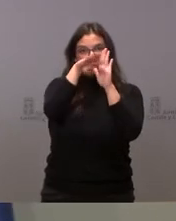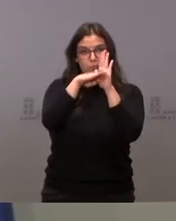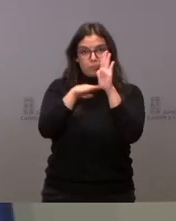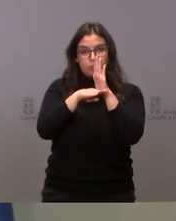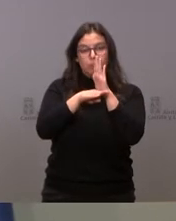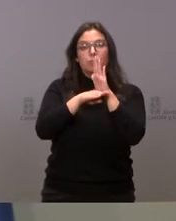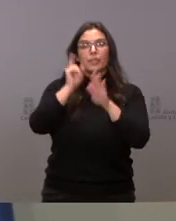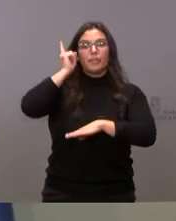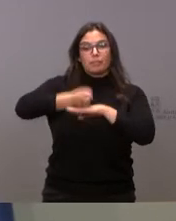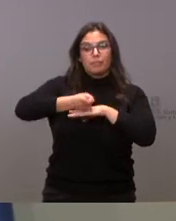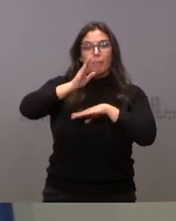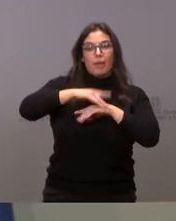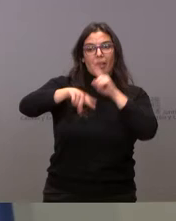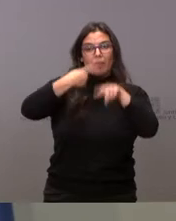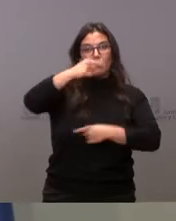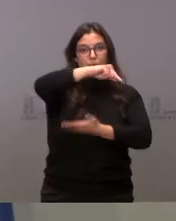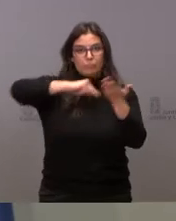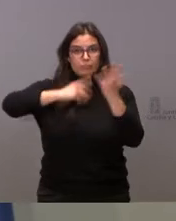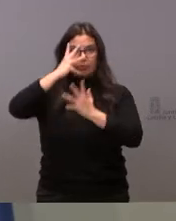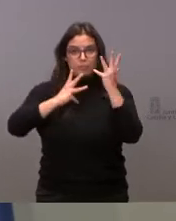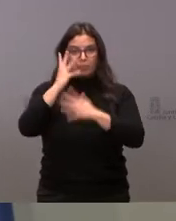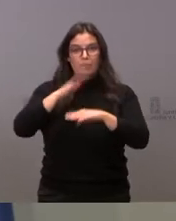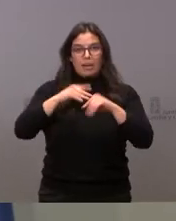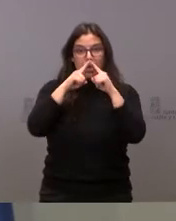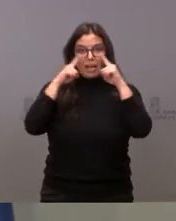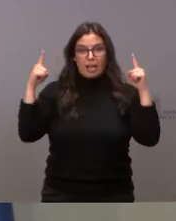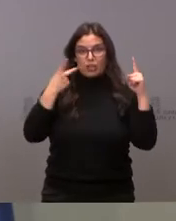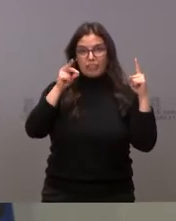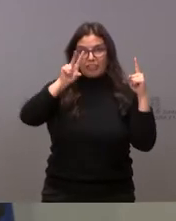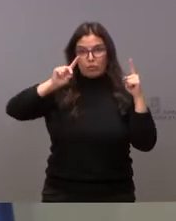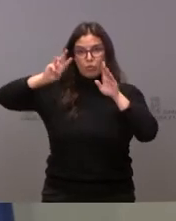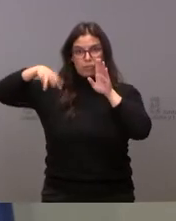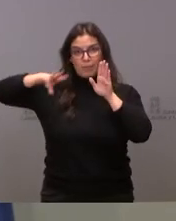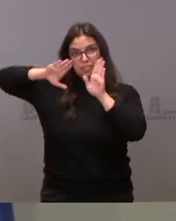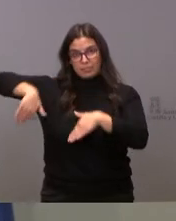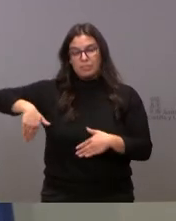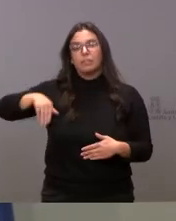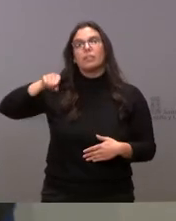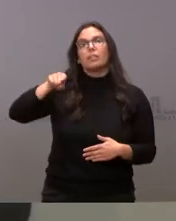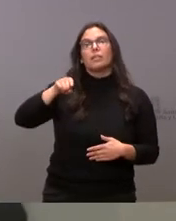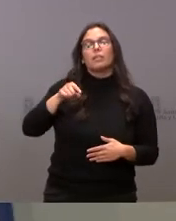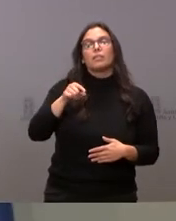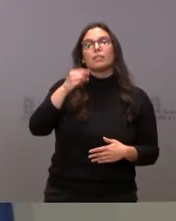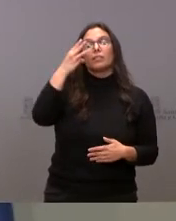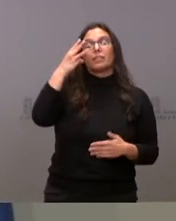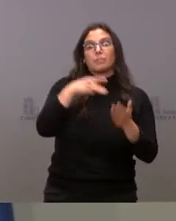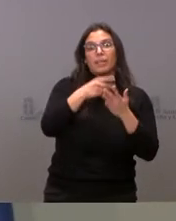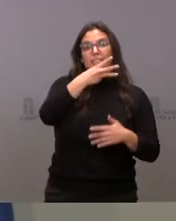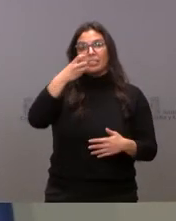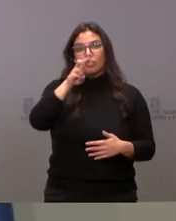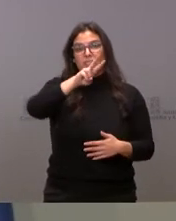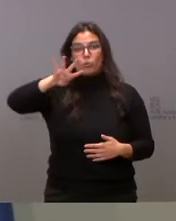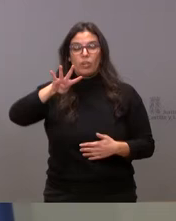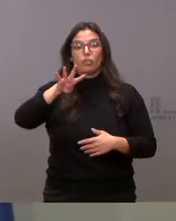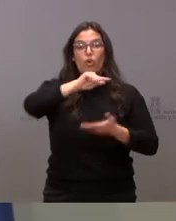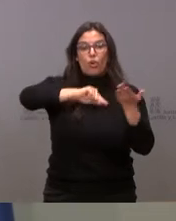la contratación administrativa relativas al tercer trimestre de 2021, con más de 4.324 contratos